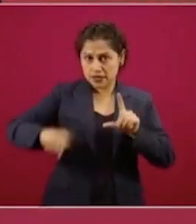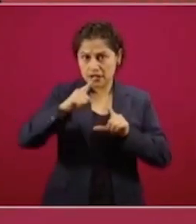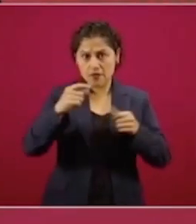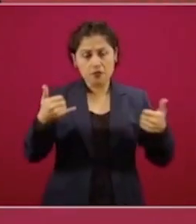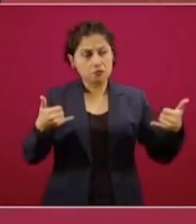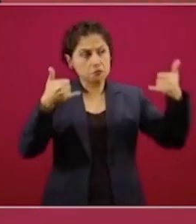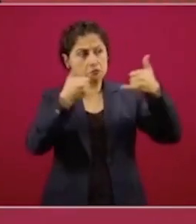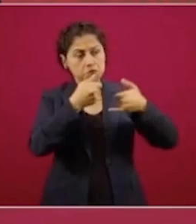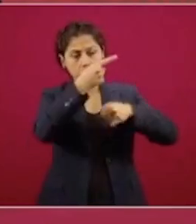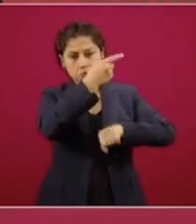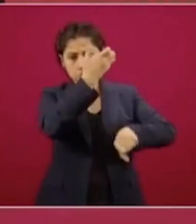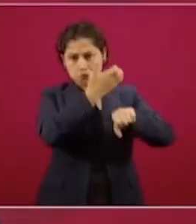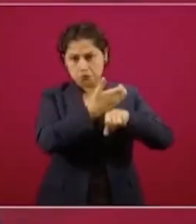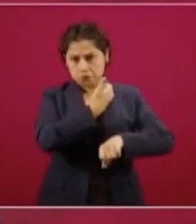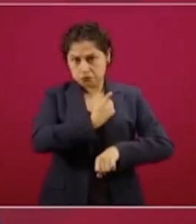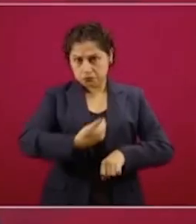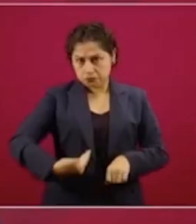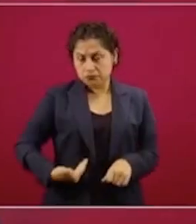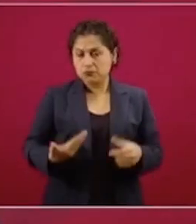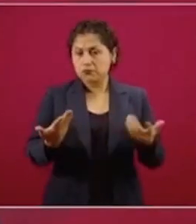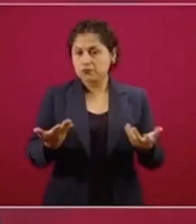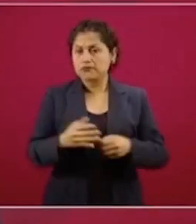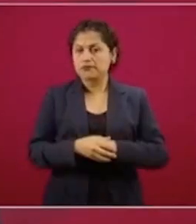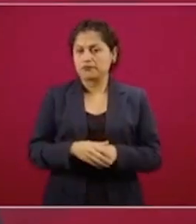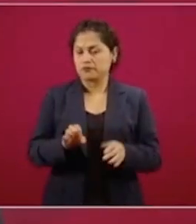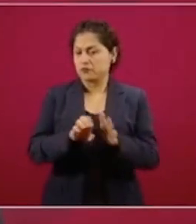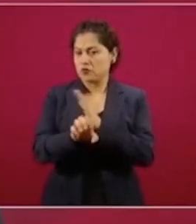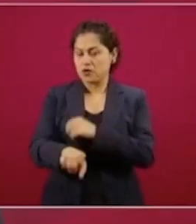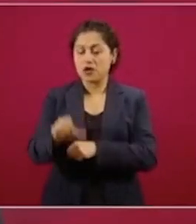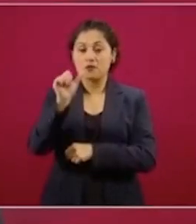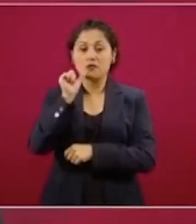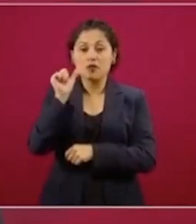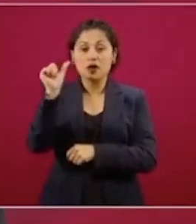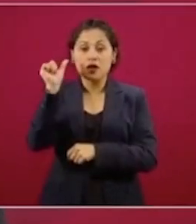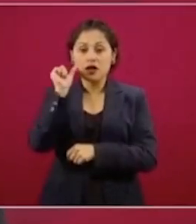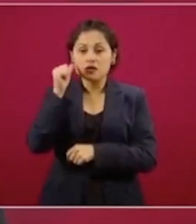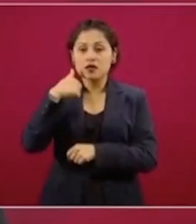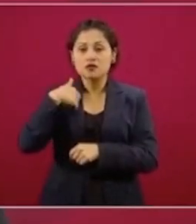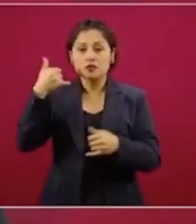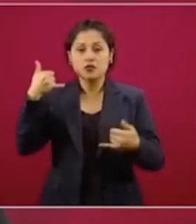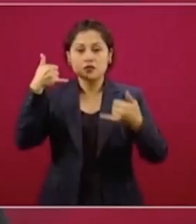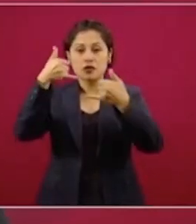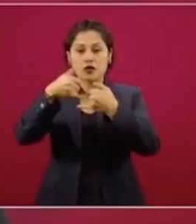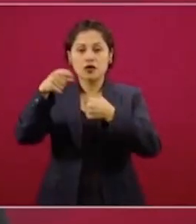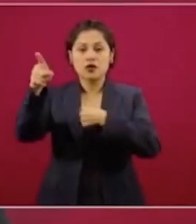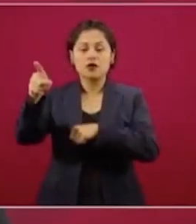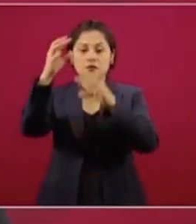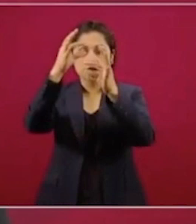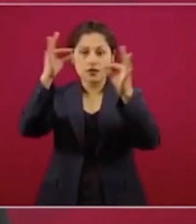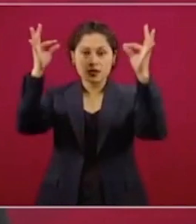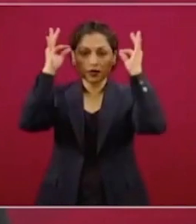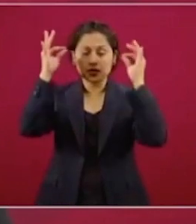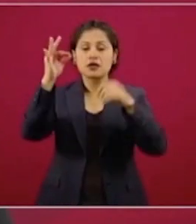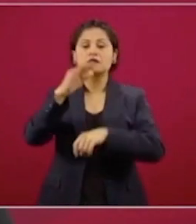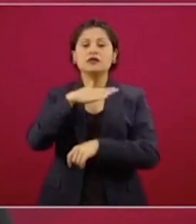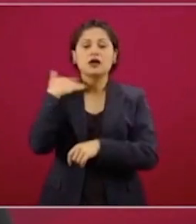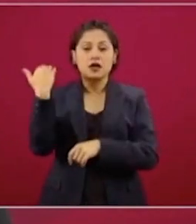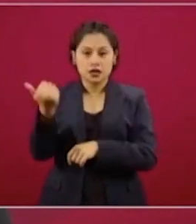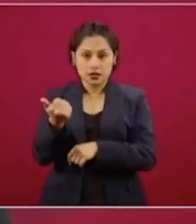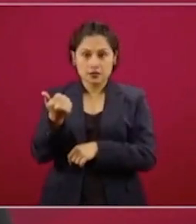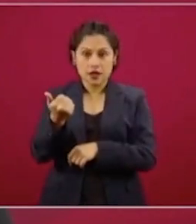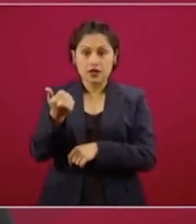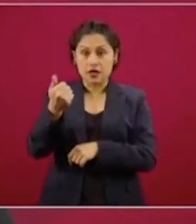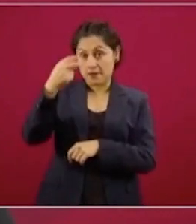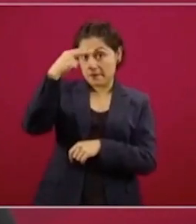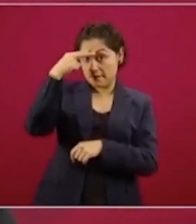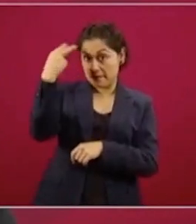establecido lo mismo, te diría, con los países europeos. Por ejemplo, en México ayer tuve la conversación con el canciller alemán. México tiene una presencia